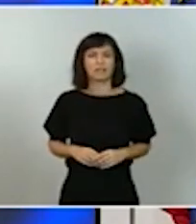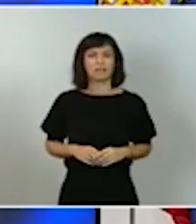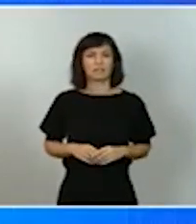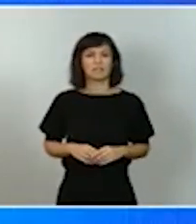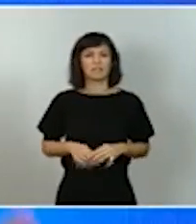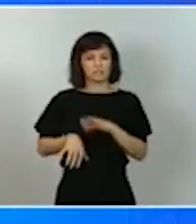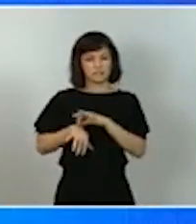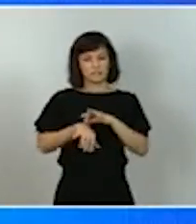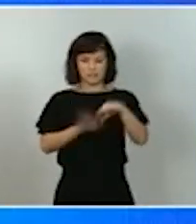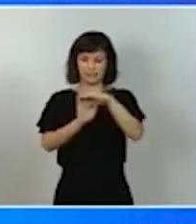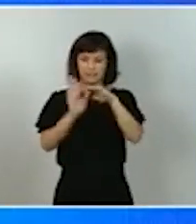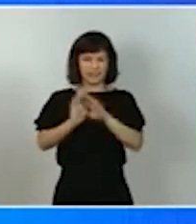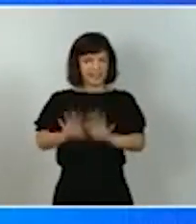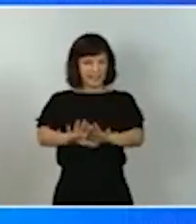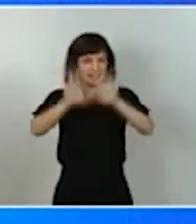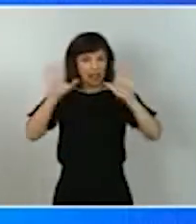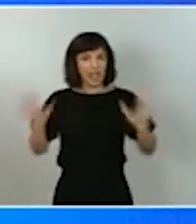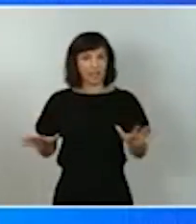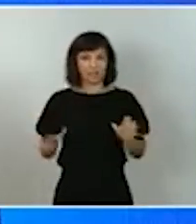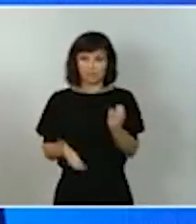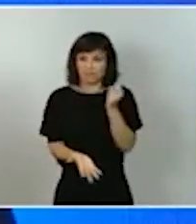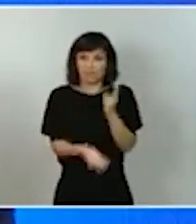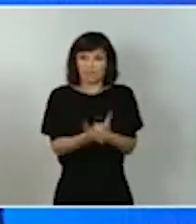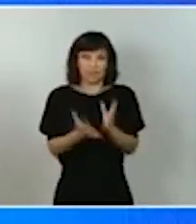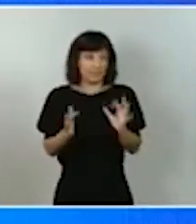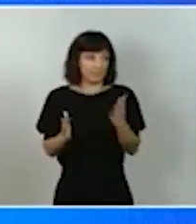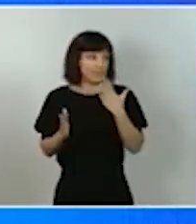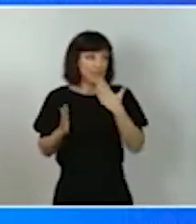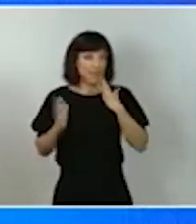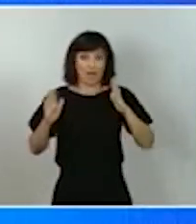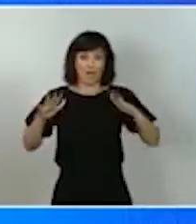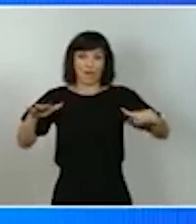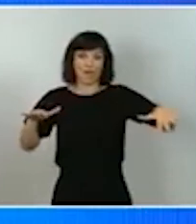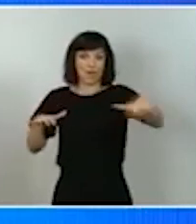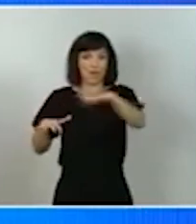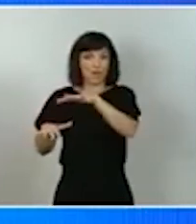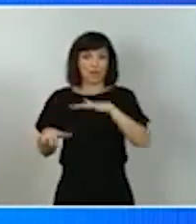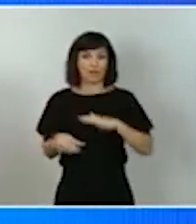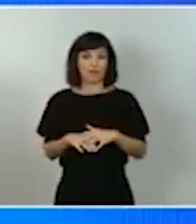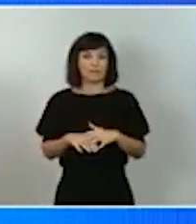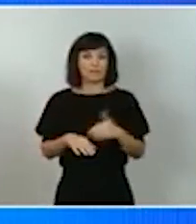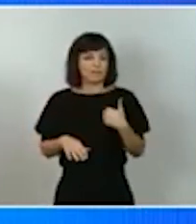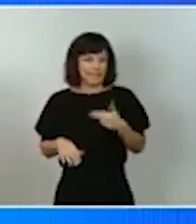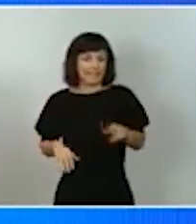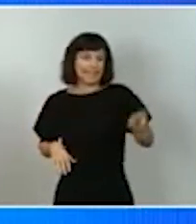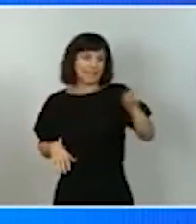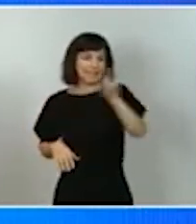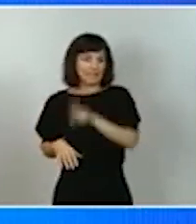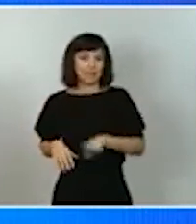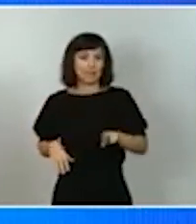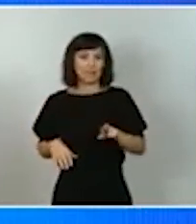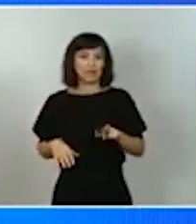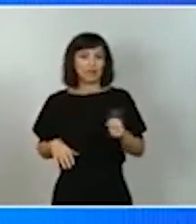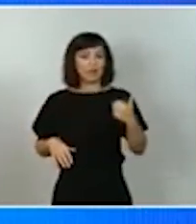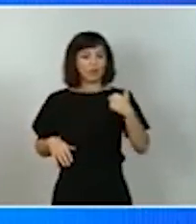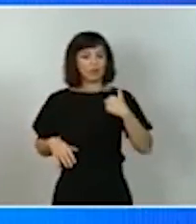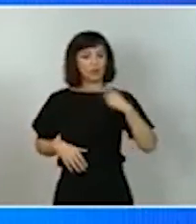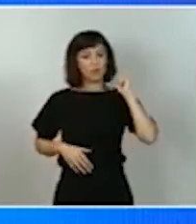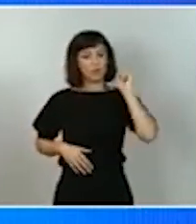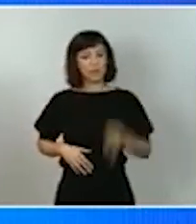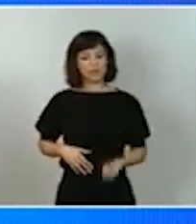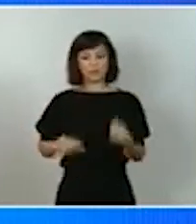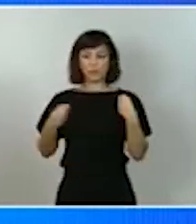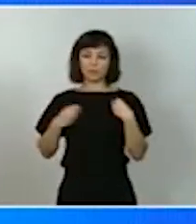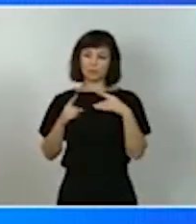definida este es el desafío de nuestra generación casi nunca vuelvo a repetir elegimos las circunstancias en las que hemos de vivir